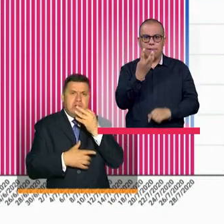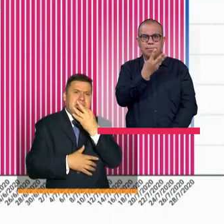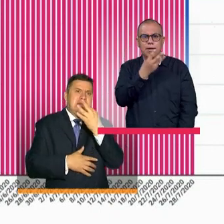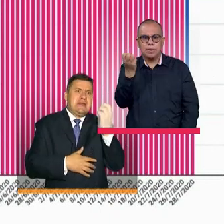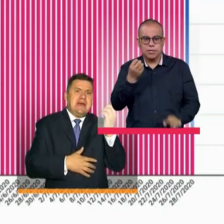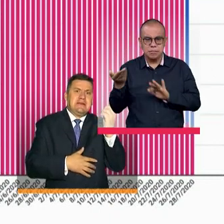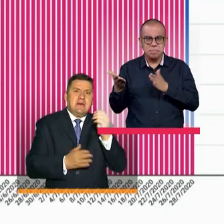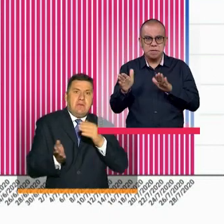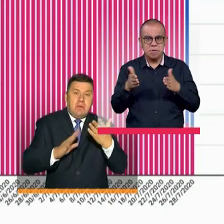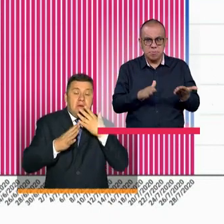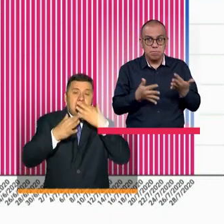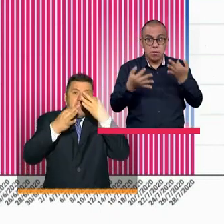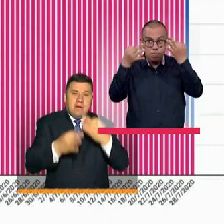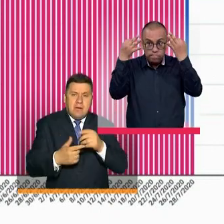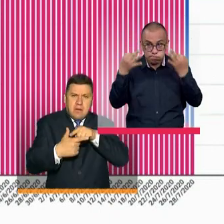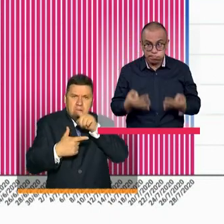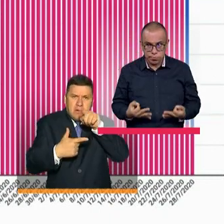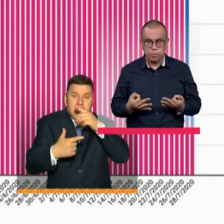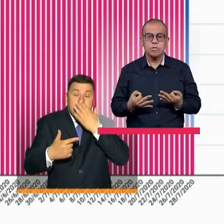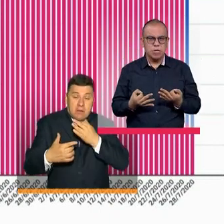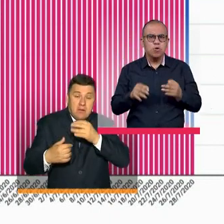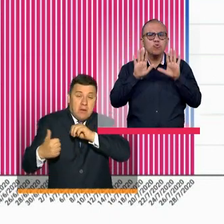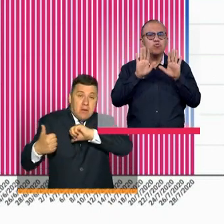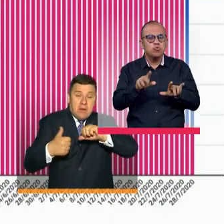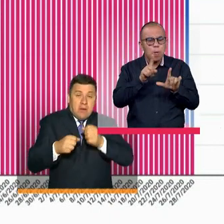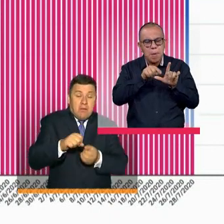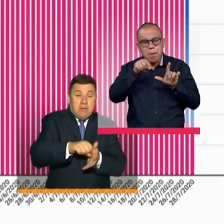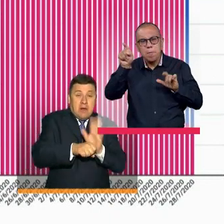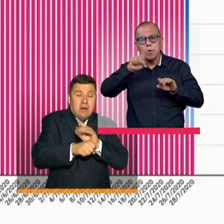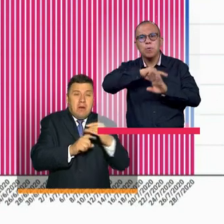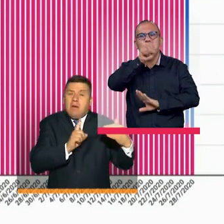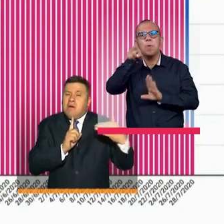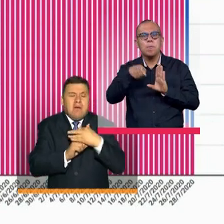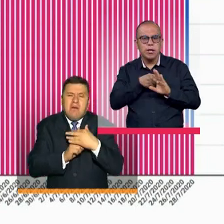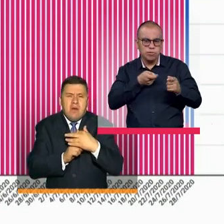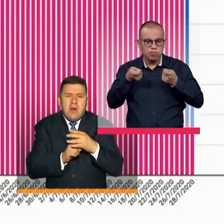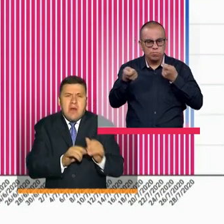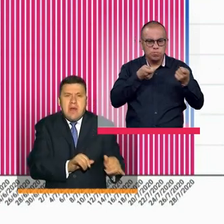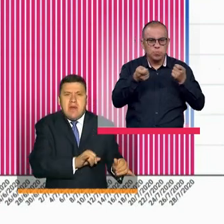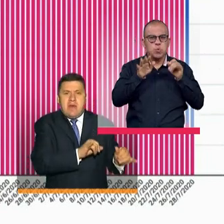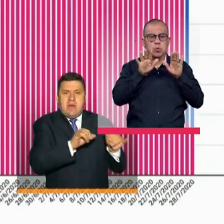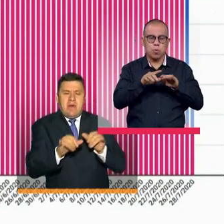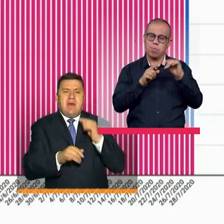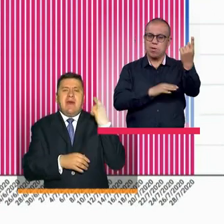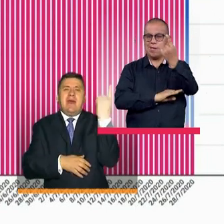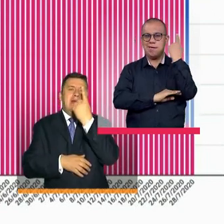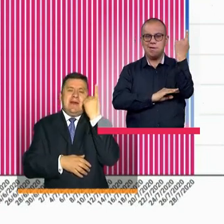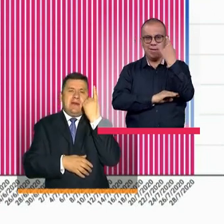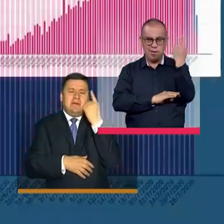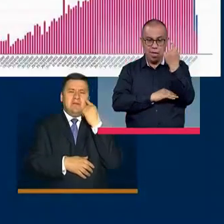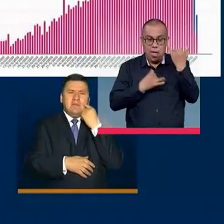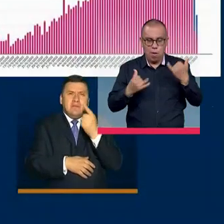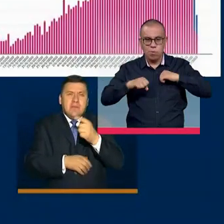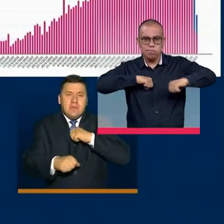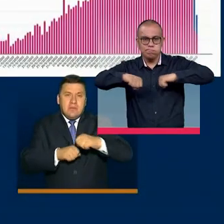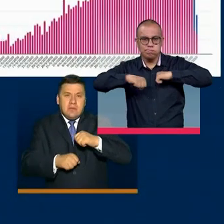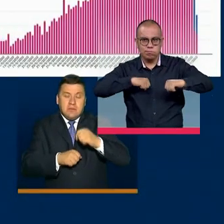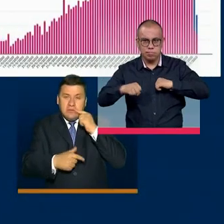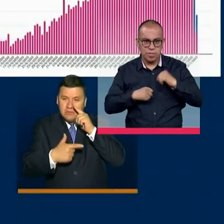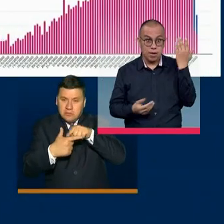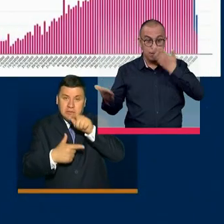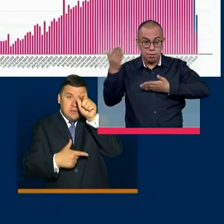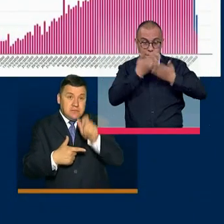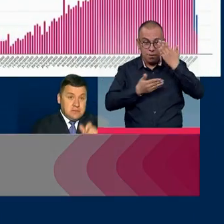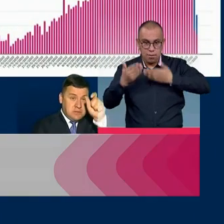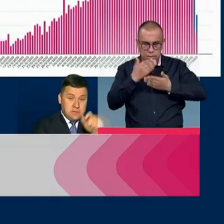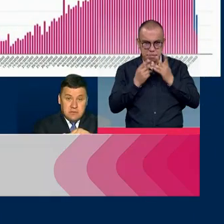muertes, pero en realidad el comportamiento de la epidemia ha sido similar y en general nos estamos moviendo. Si miramos las